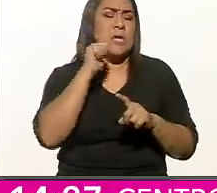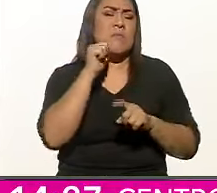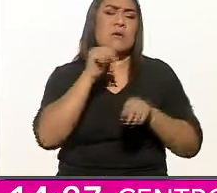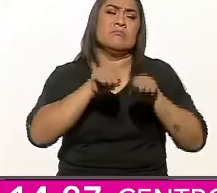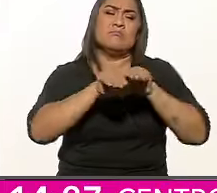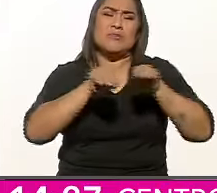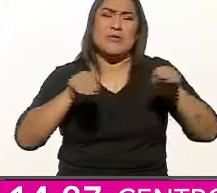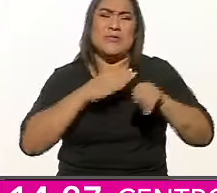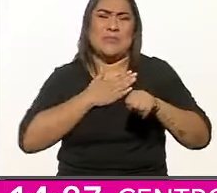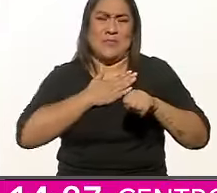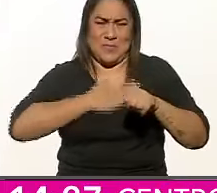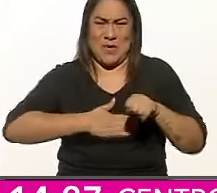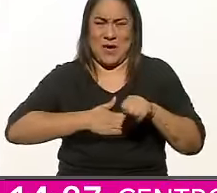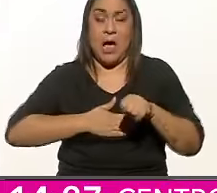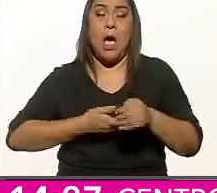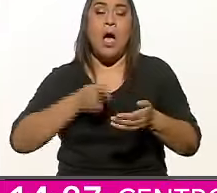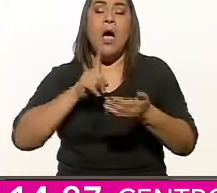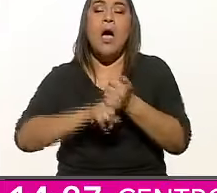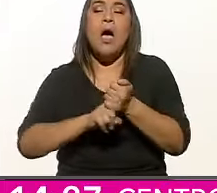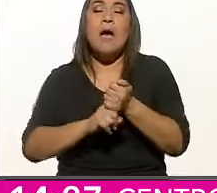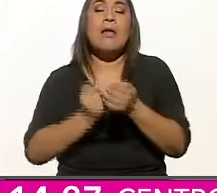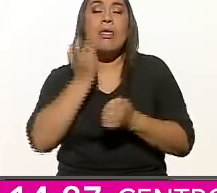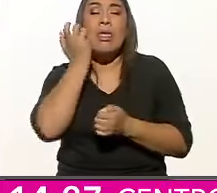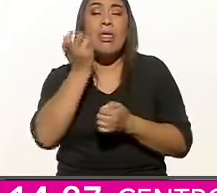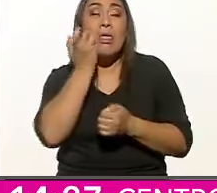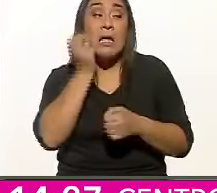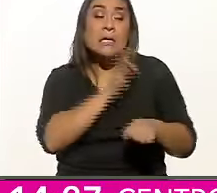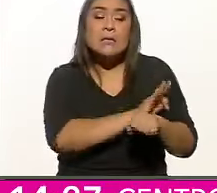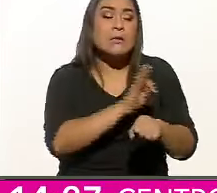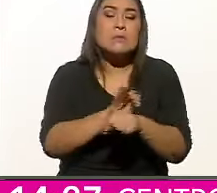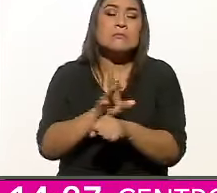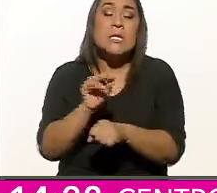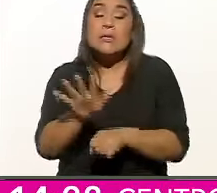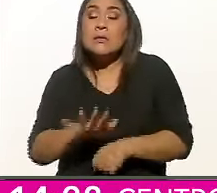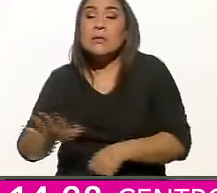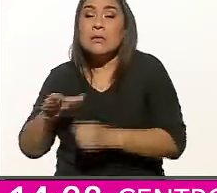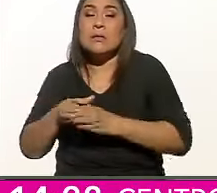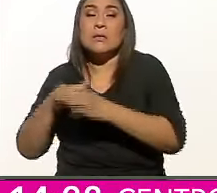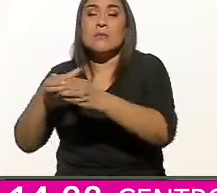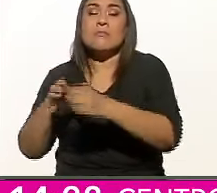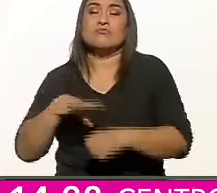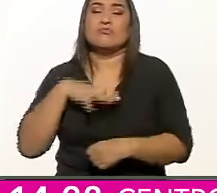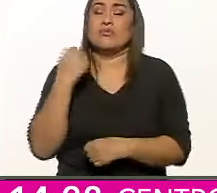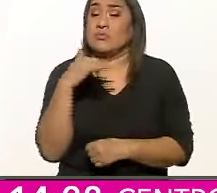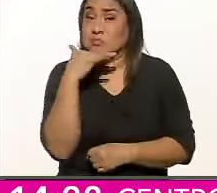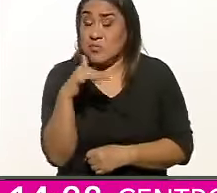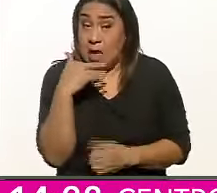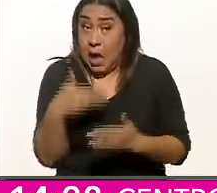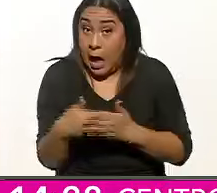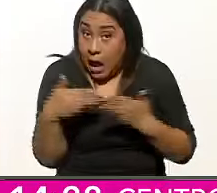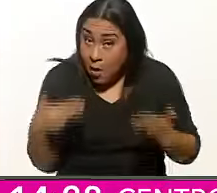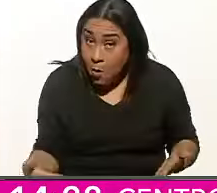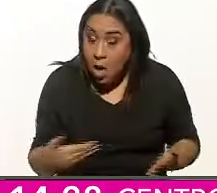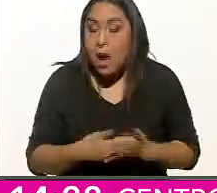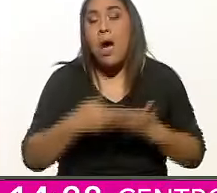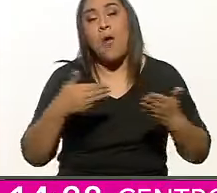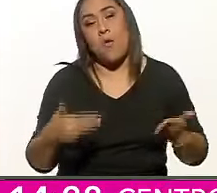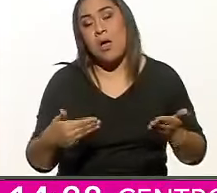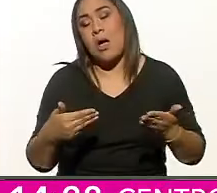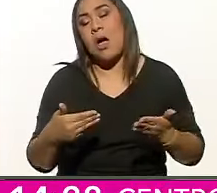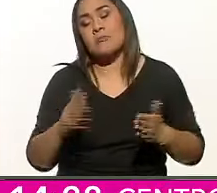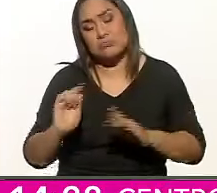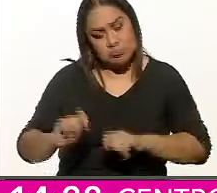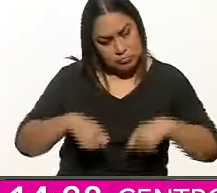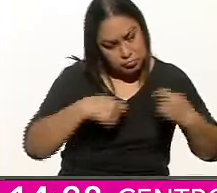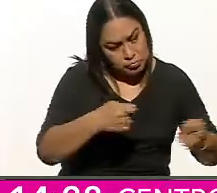la coartada de un régimen autoritario y corrupto, cuando hoy finalmente el poder reside en el